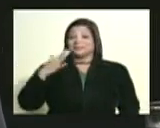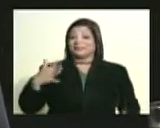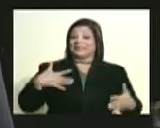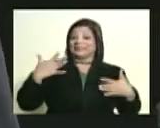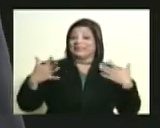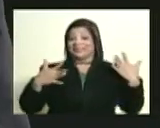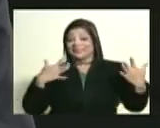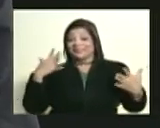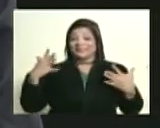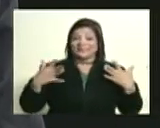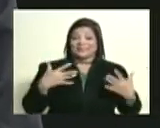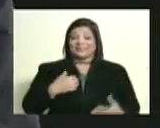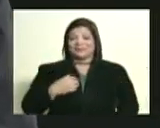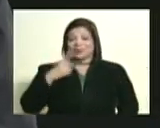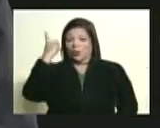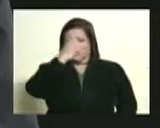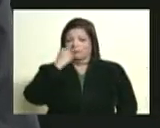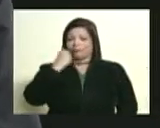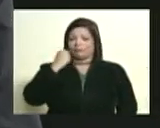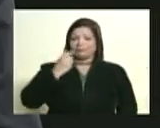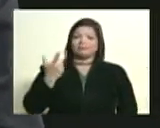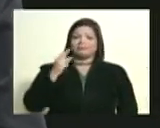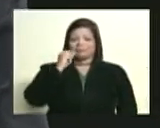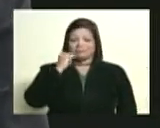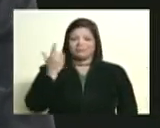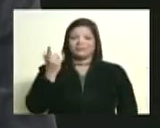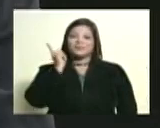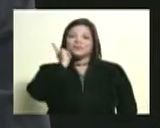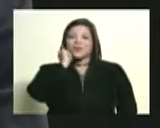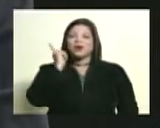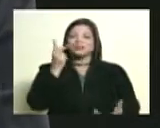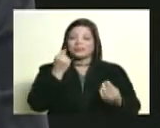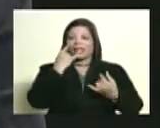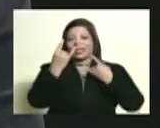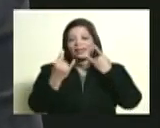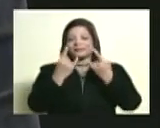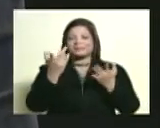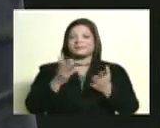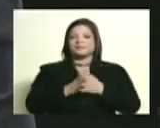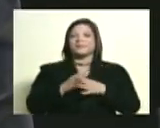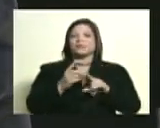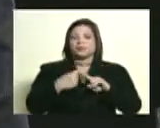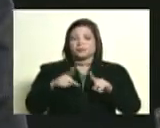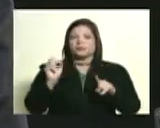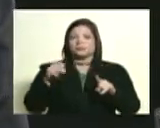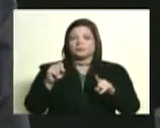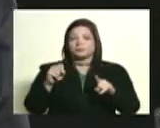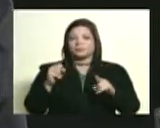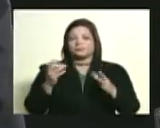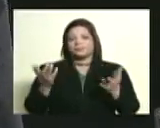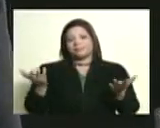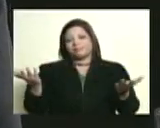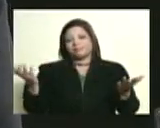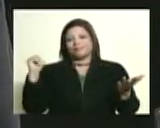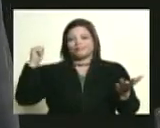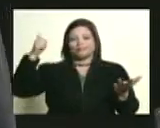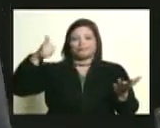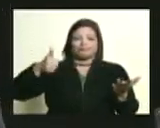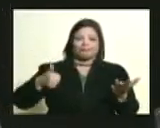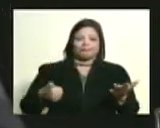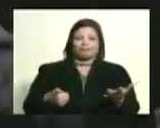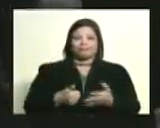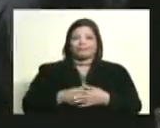señor este hay por supuesto bueno siempre hay